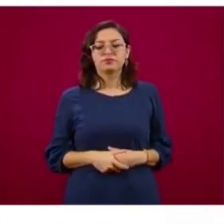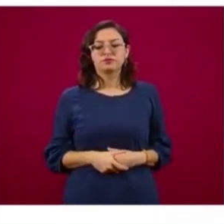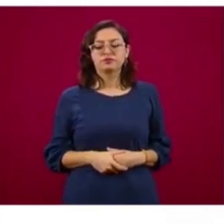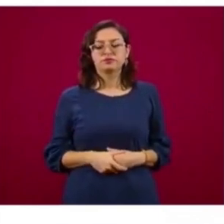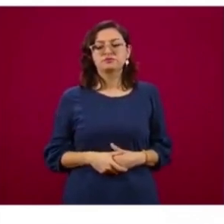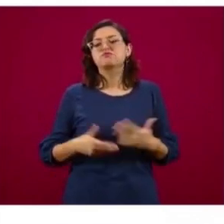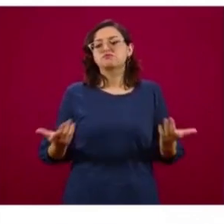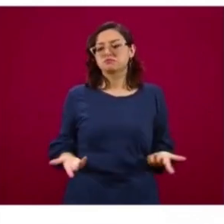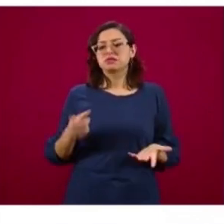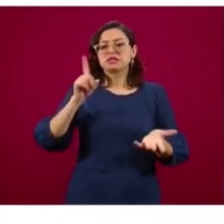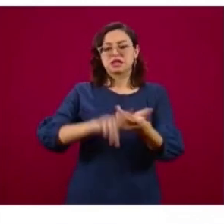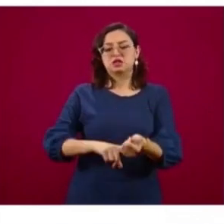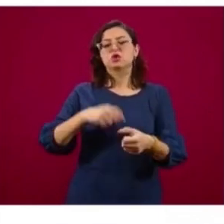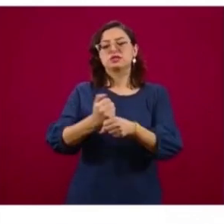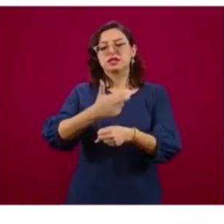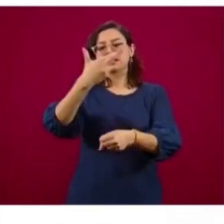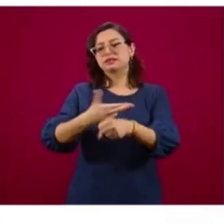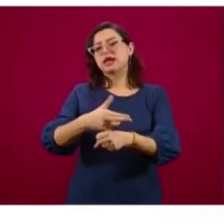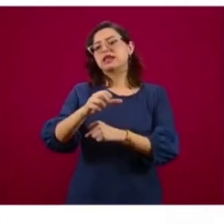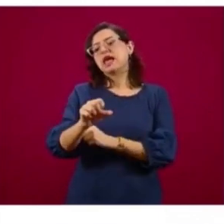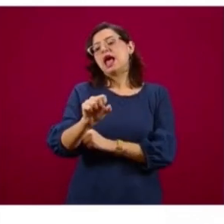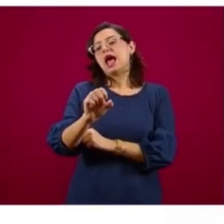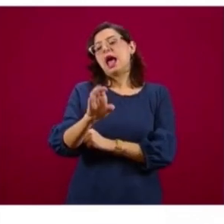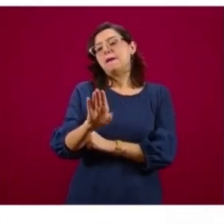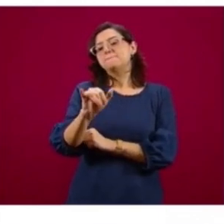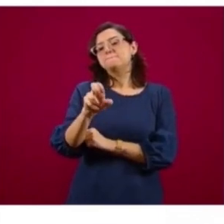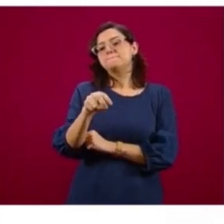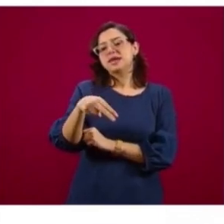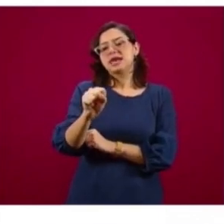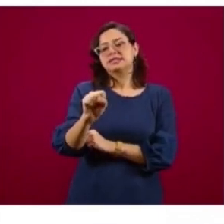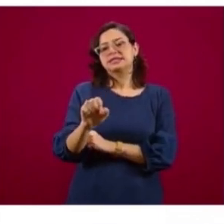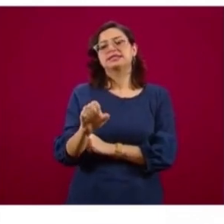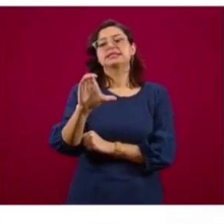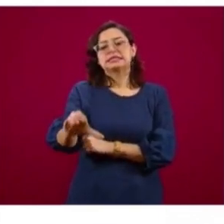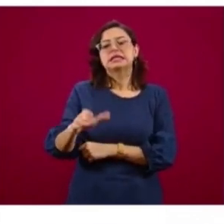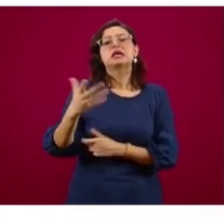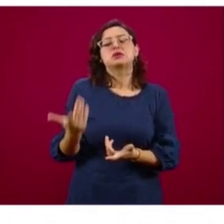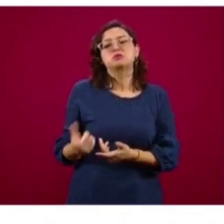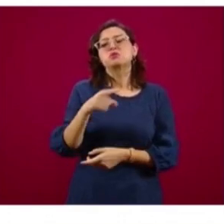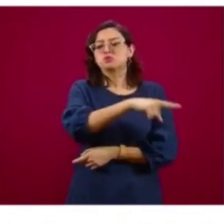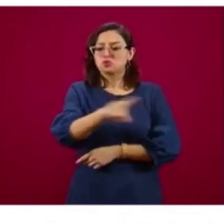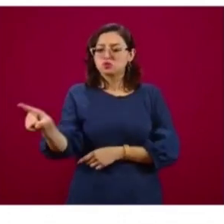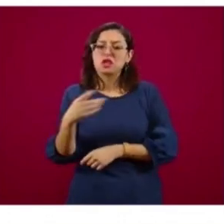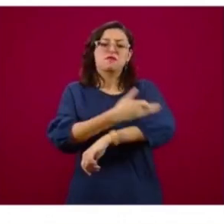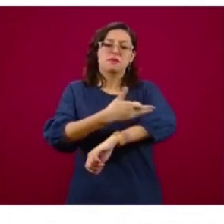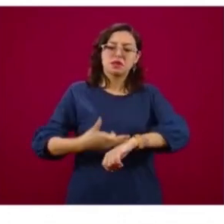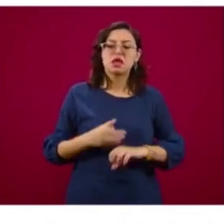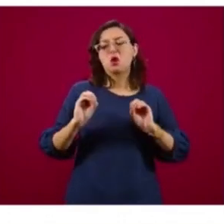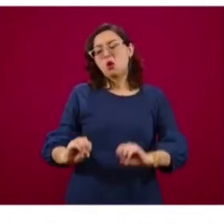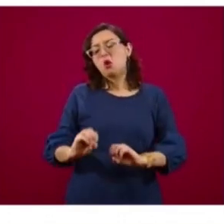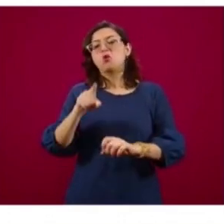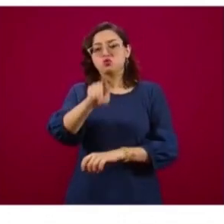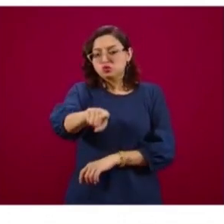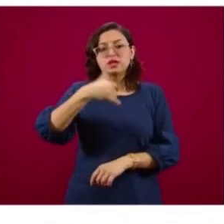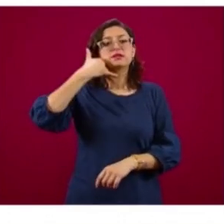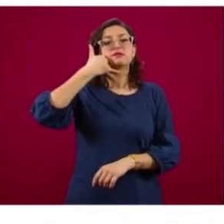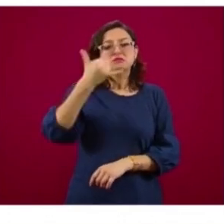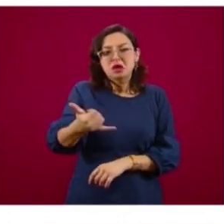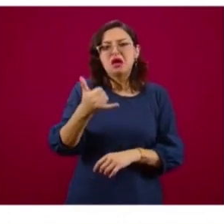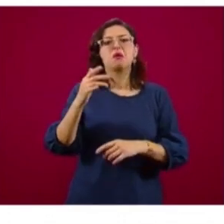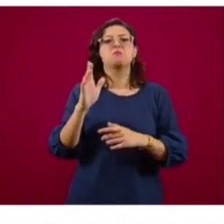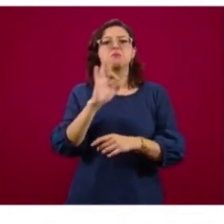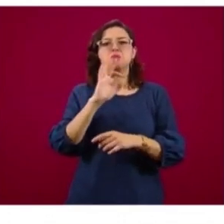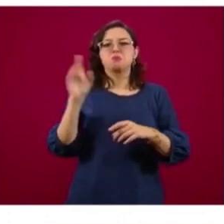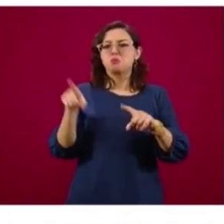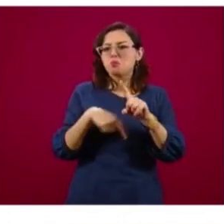aquellos y aquellas que nos escuchan, si tienen algún familiar, si ustedes mismos son adultos mayores, si se tiene alguna duda o si